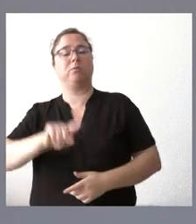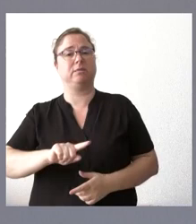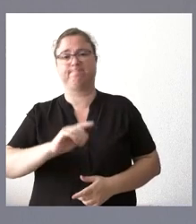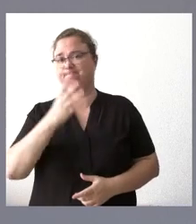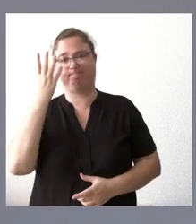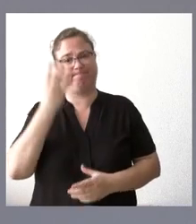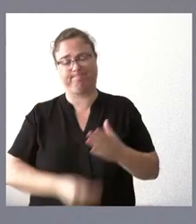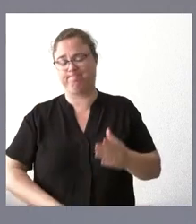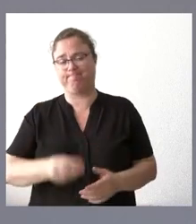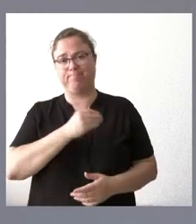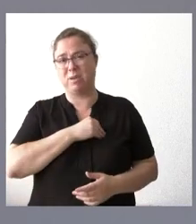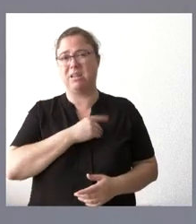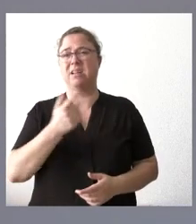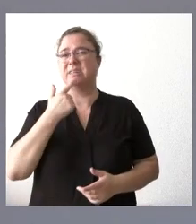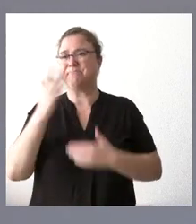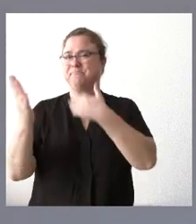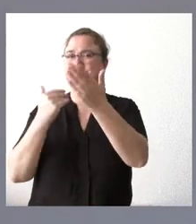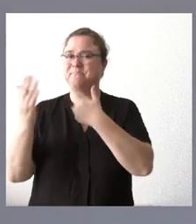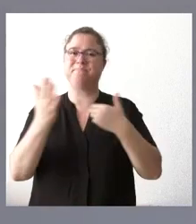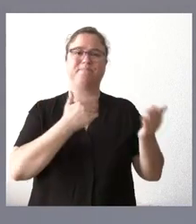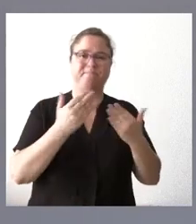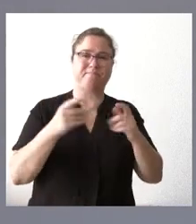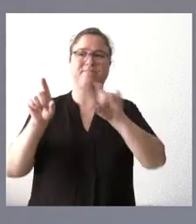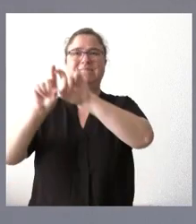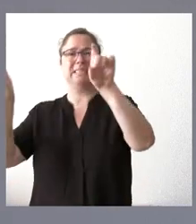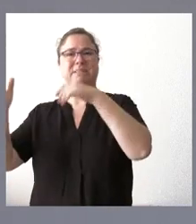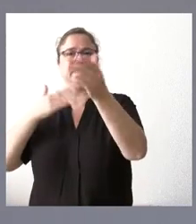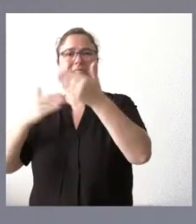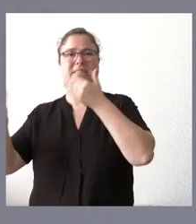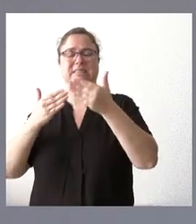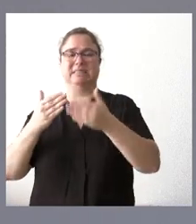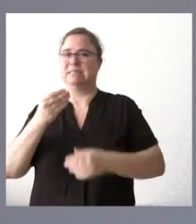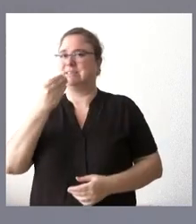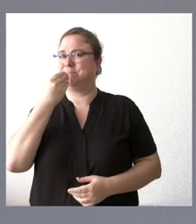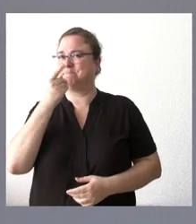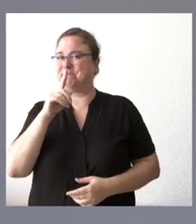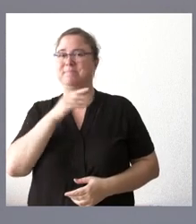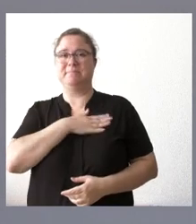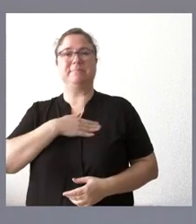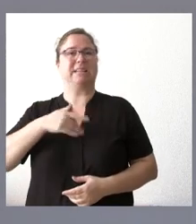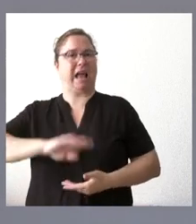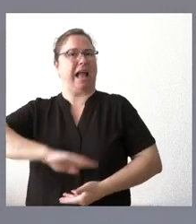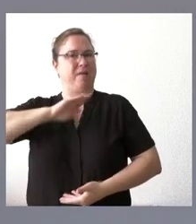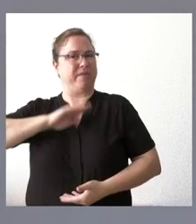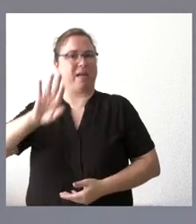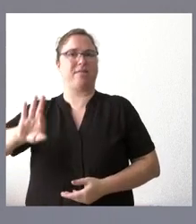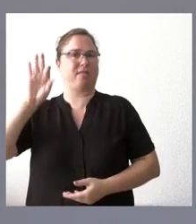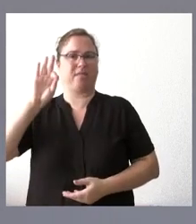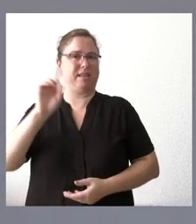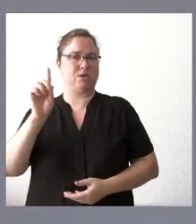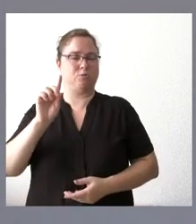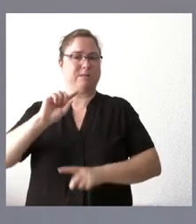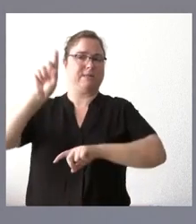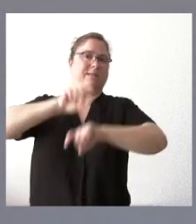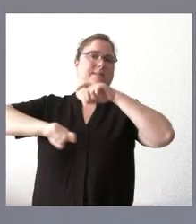nivel de interlocución que se nos ha ofrecido desde la empresa no es el nivel de interlocución de aquellos que tienen capacidad de decidir y revertir